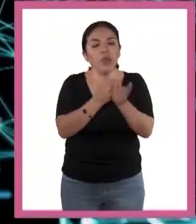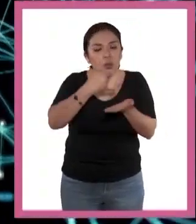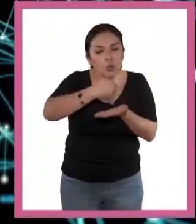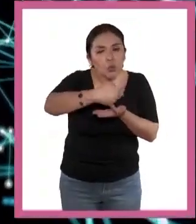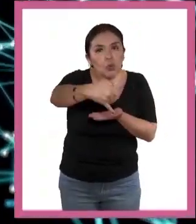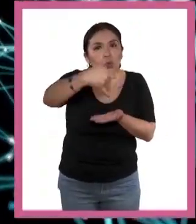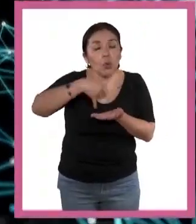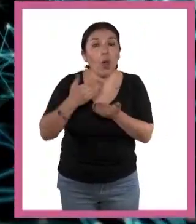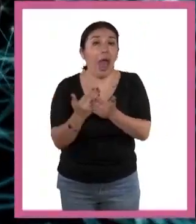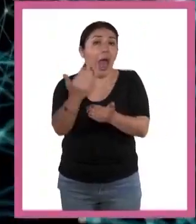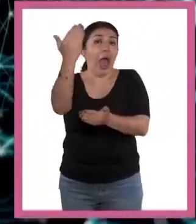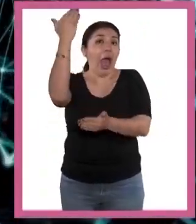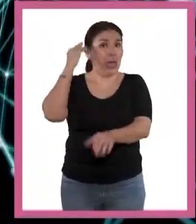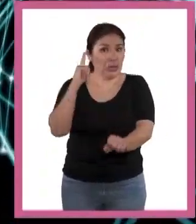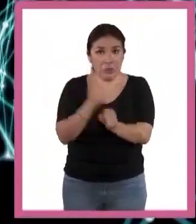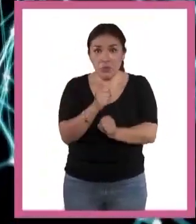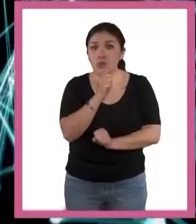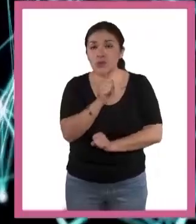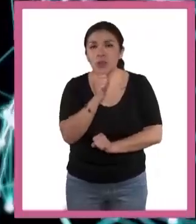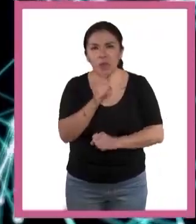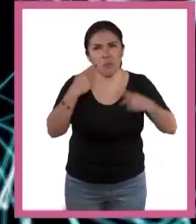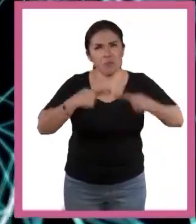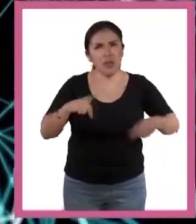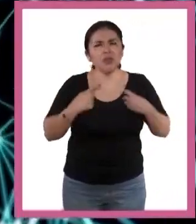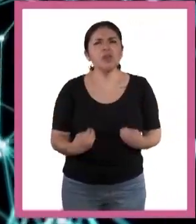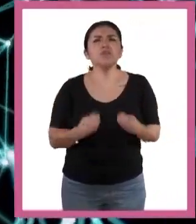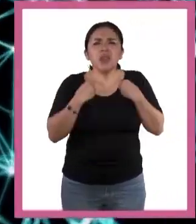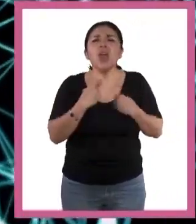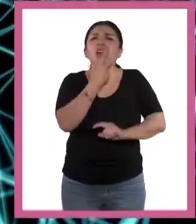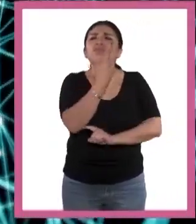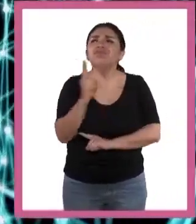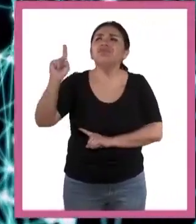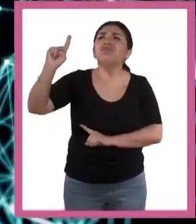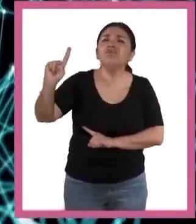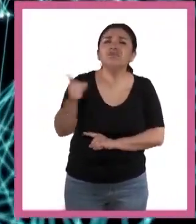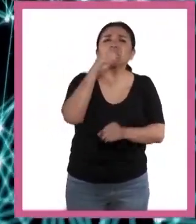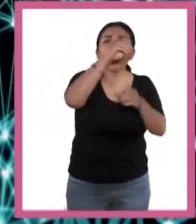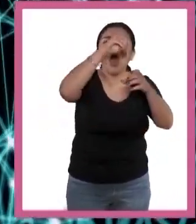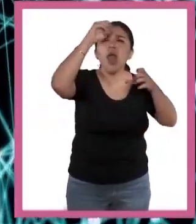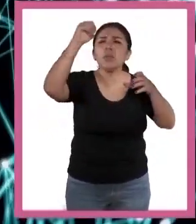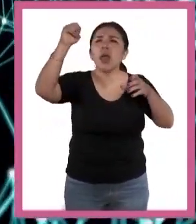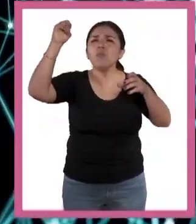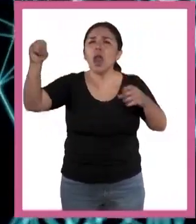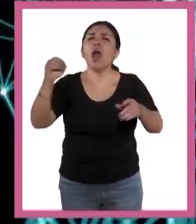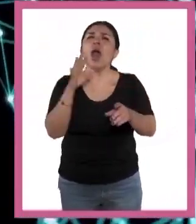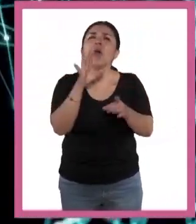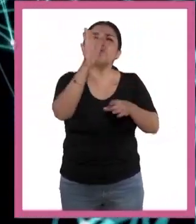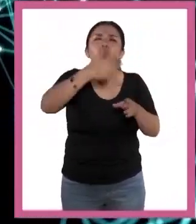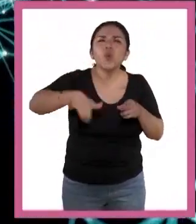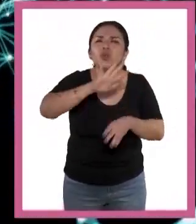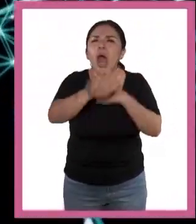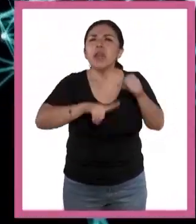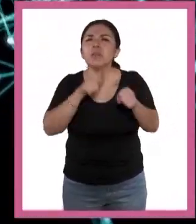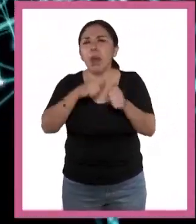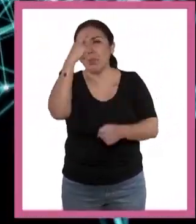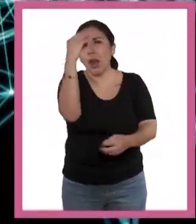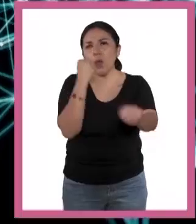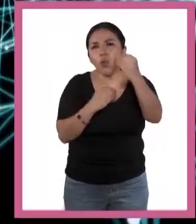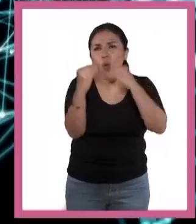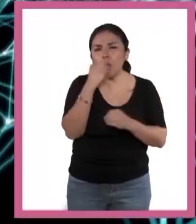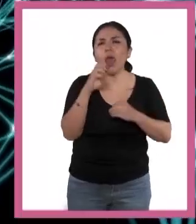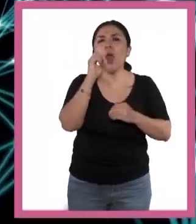Antes de descubrirla, nuestros antepasados vivían vagando por la tierra, cazando los animales que encontraban,